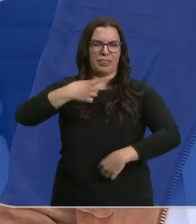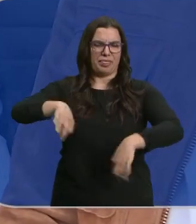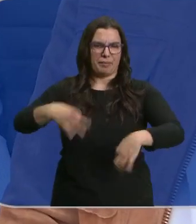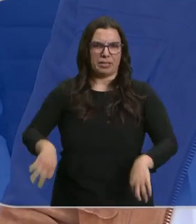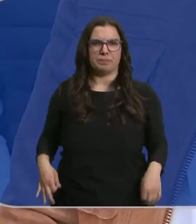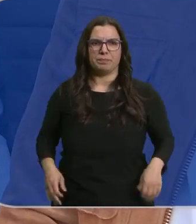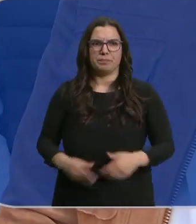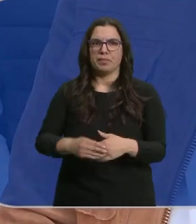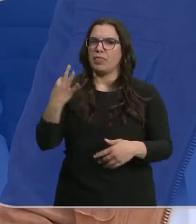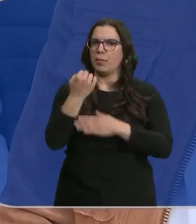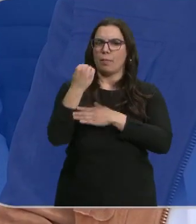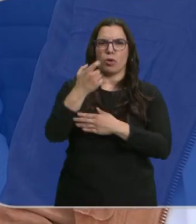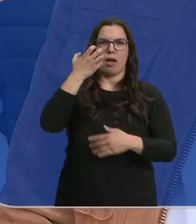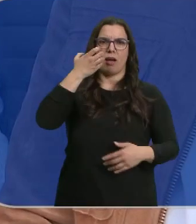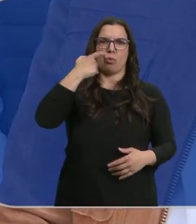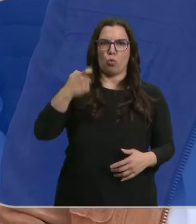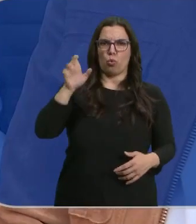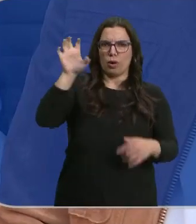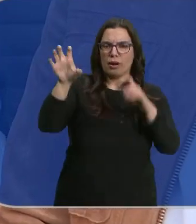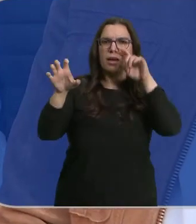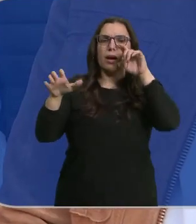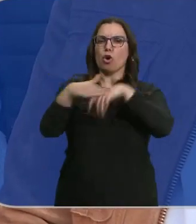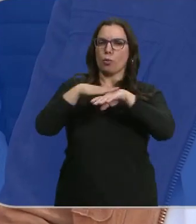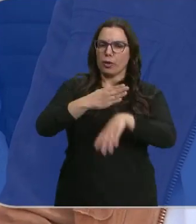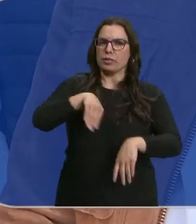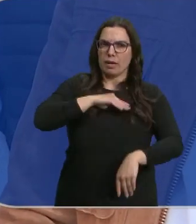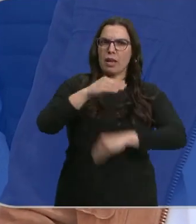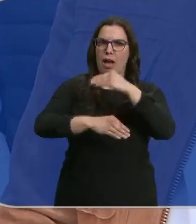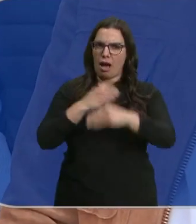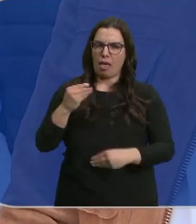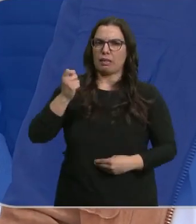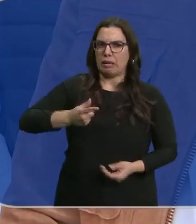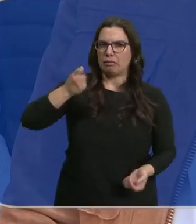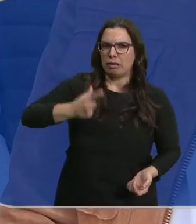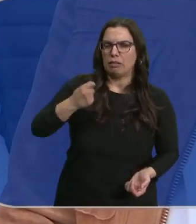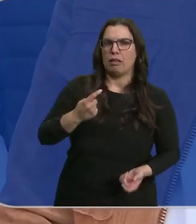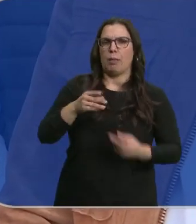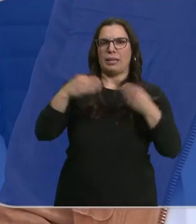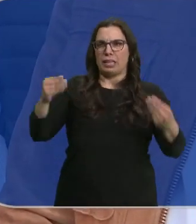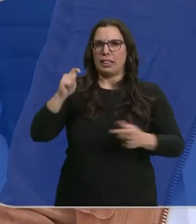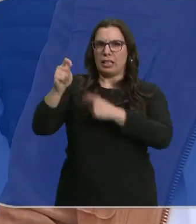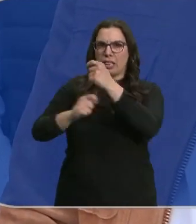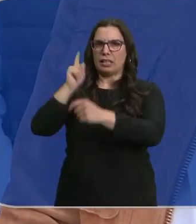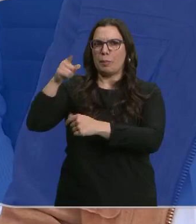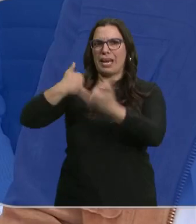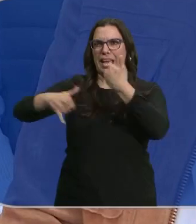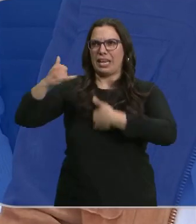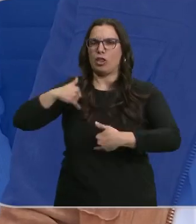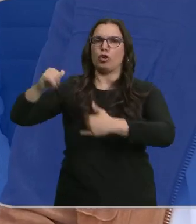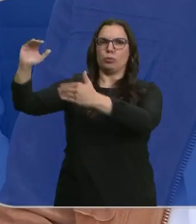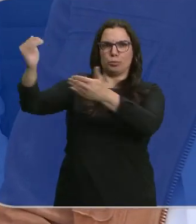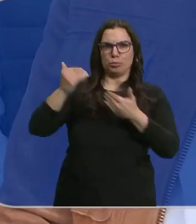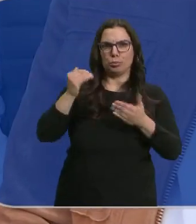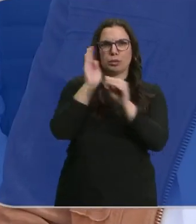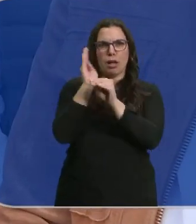Por tanto hay que apoyar a Ucrania. El gobierno de España lo va haciendo con envío de material, acogiendo a los heridos, a los que estamos dando todo